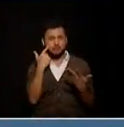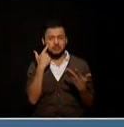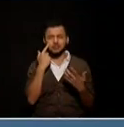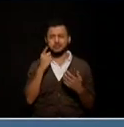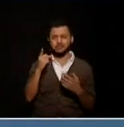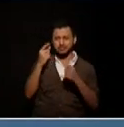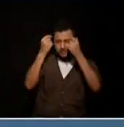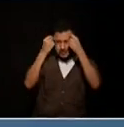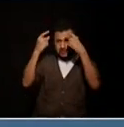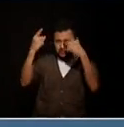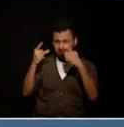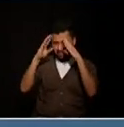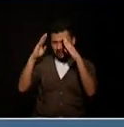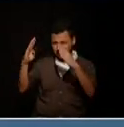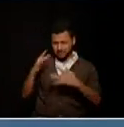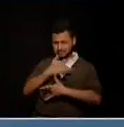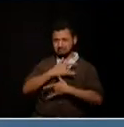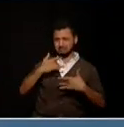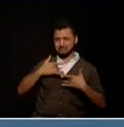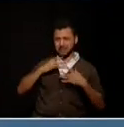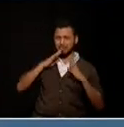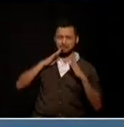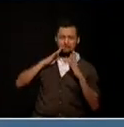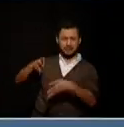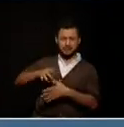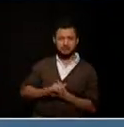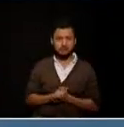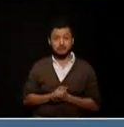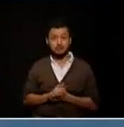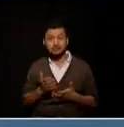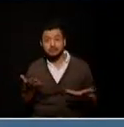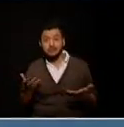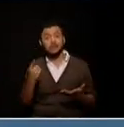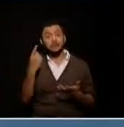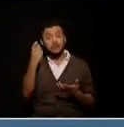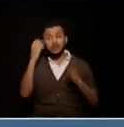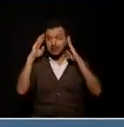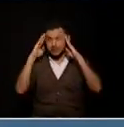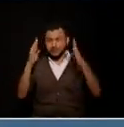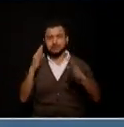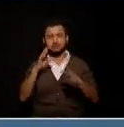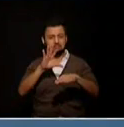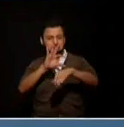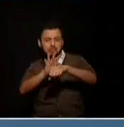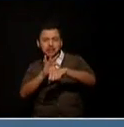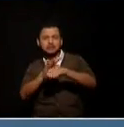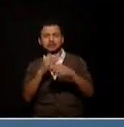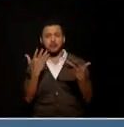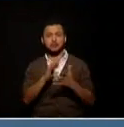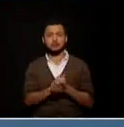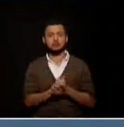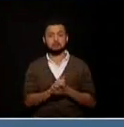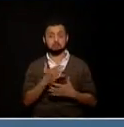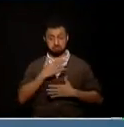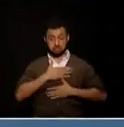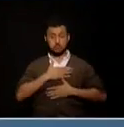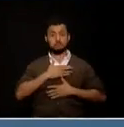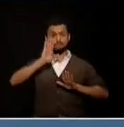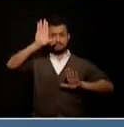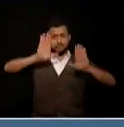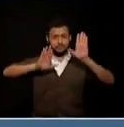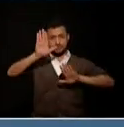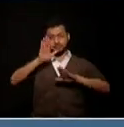la atención básica no llega nosotros qué vamos a hacer vamos a solicitarle a cada